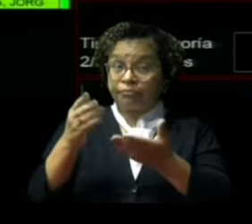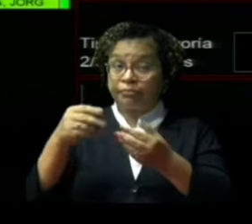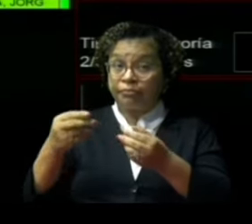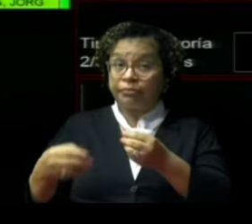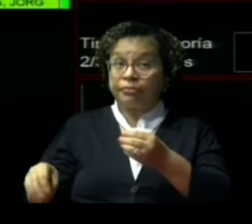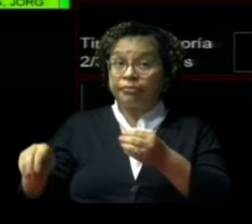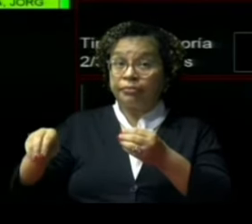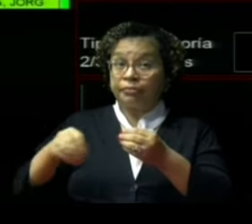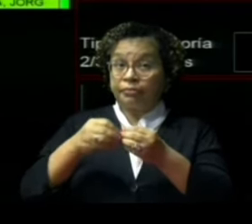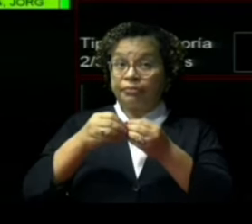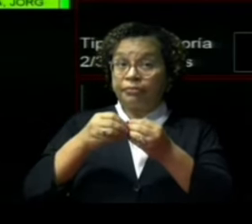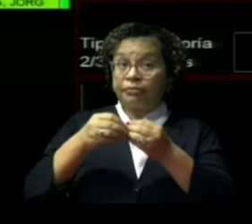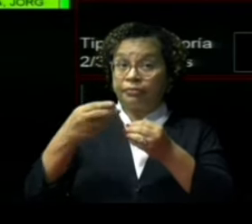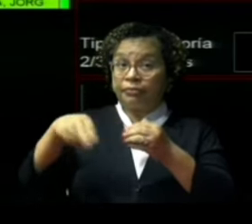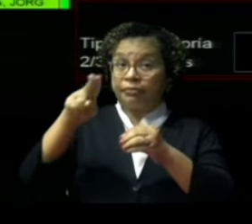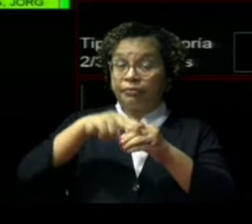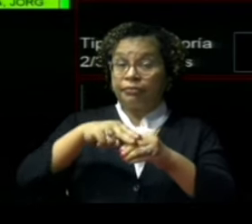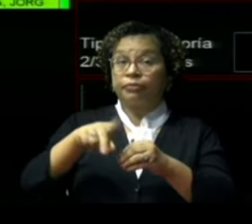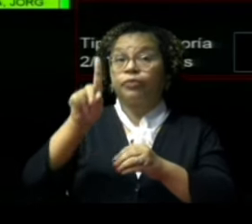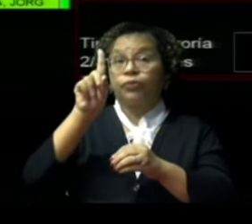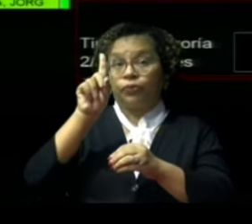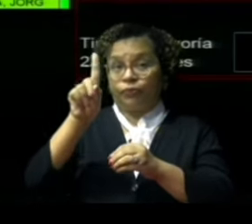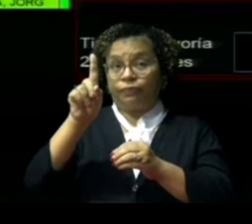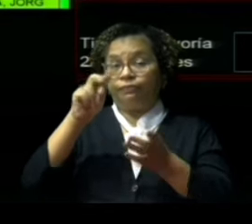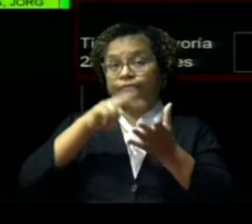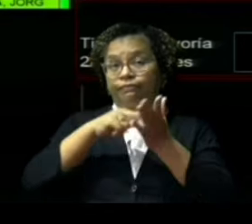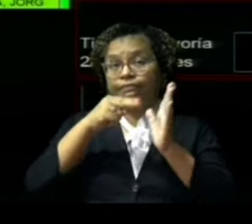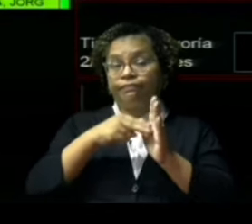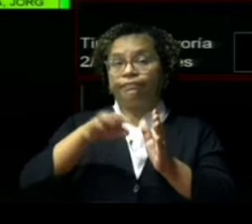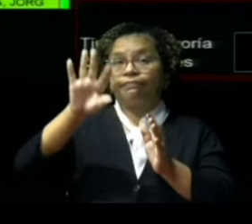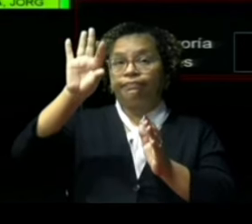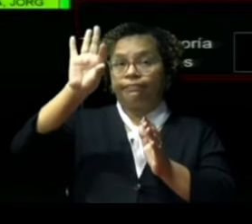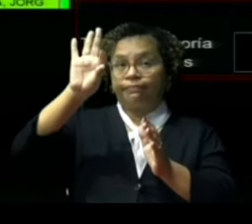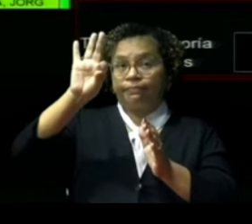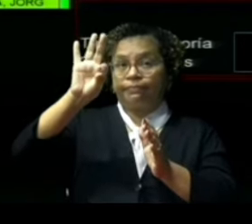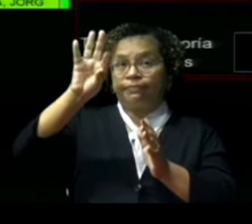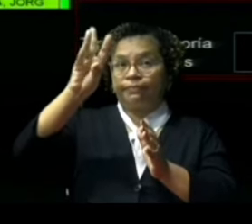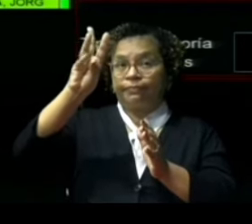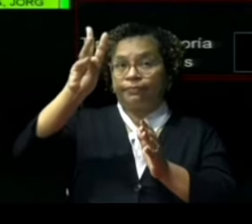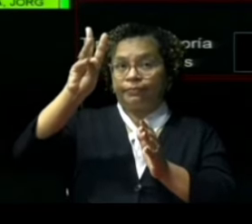96 votos, el proyecto fructifica.